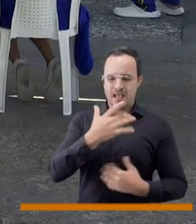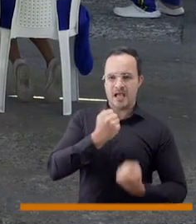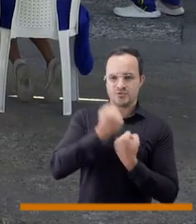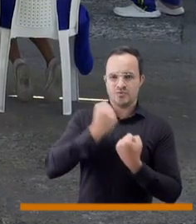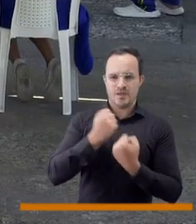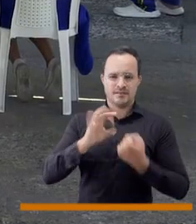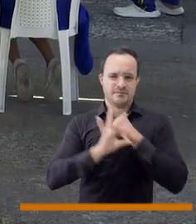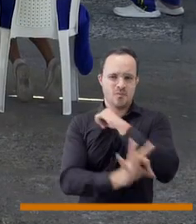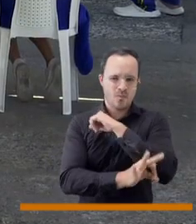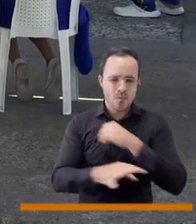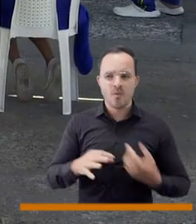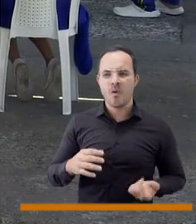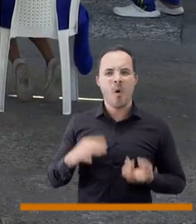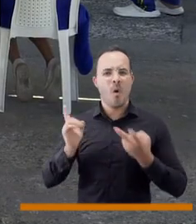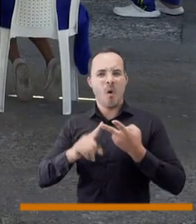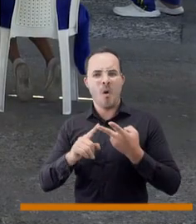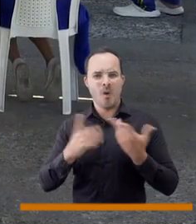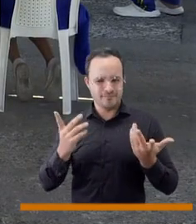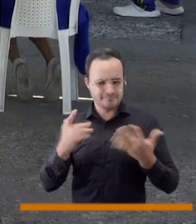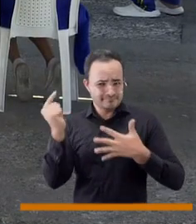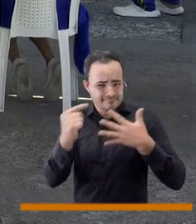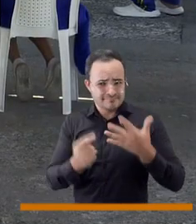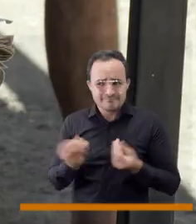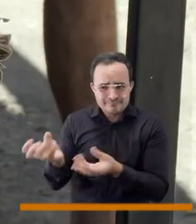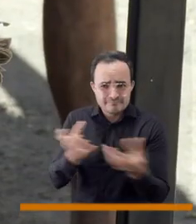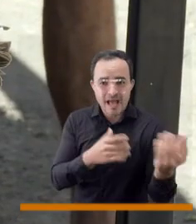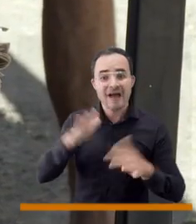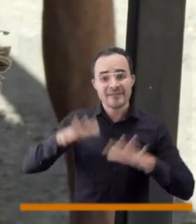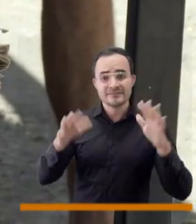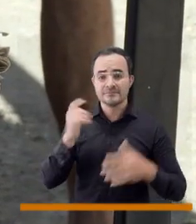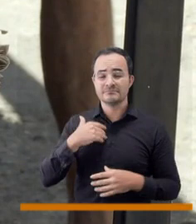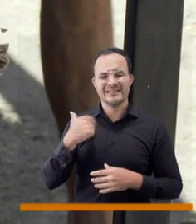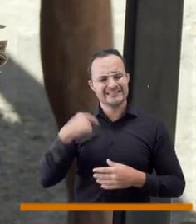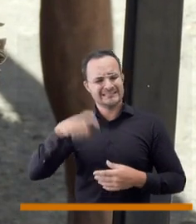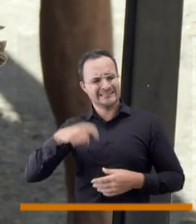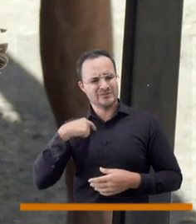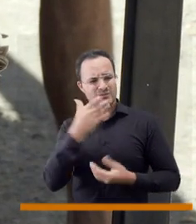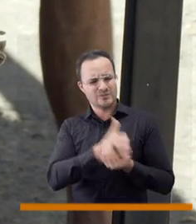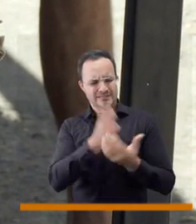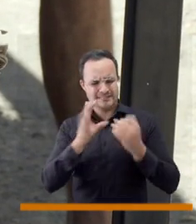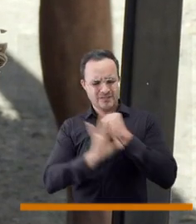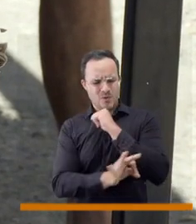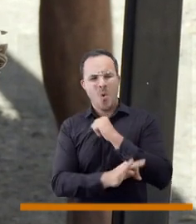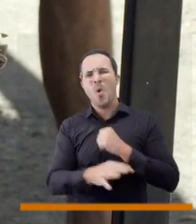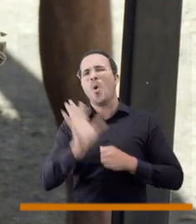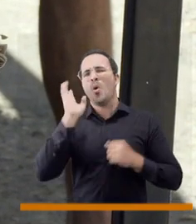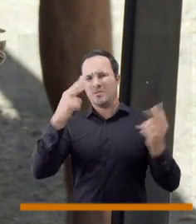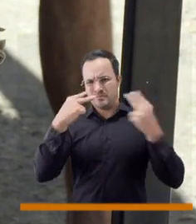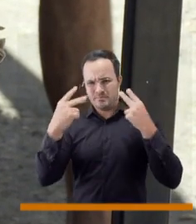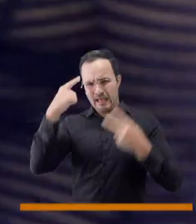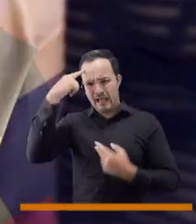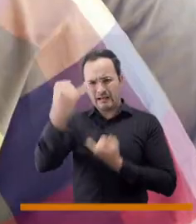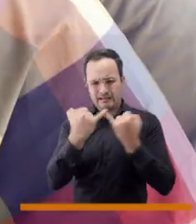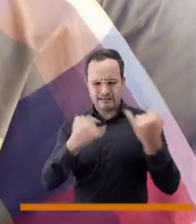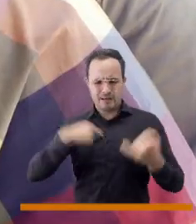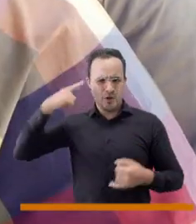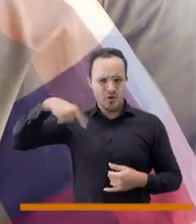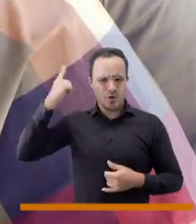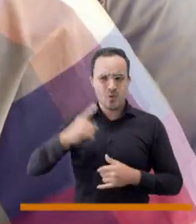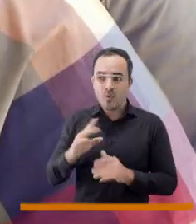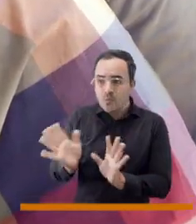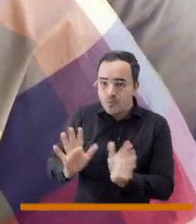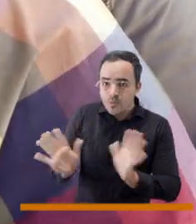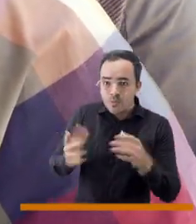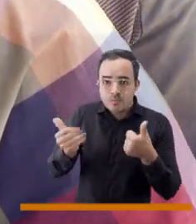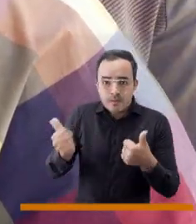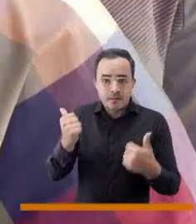psicológicos, entregar herramientas, conversar y decirle a las personas venga, que eso de ir al psicólogo no es decir que uno está loco, no venga, pongamos sobre la